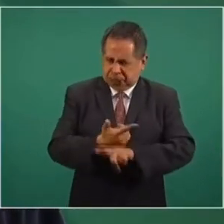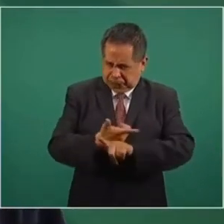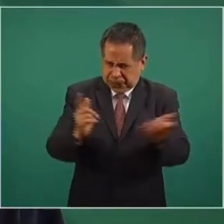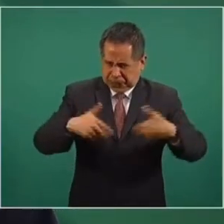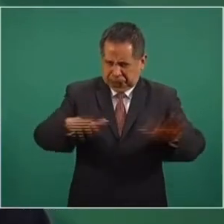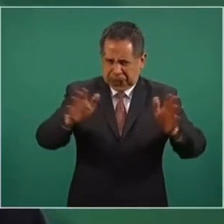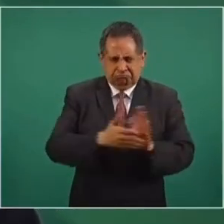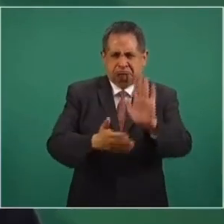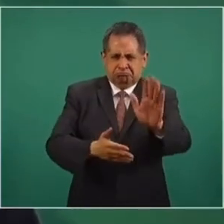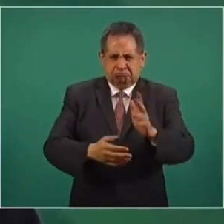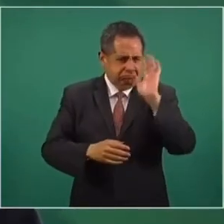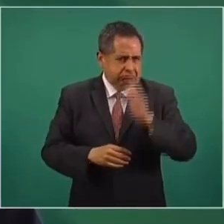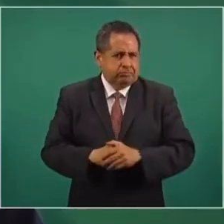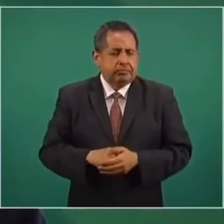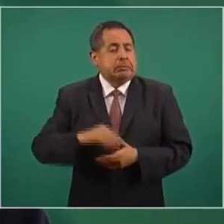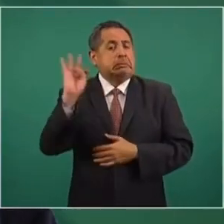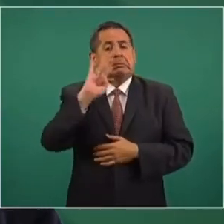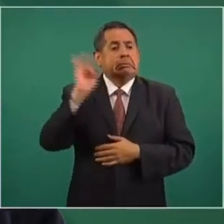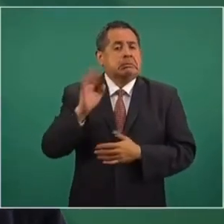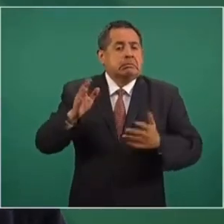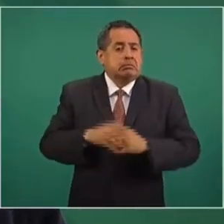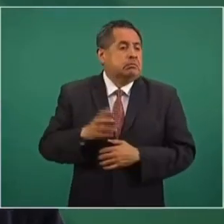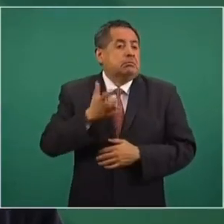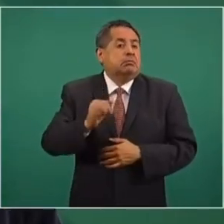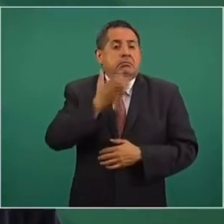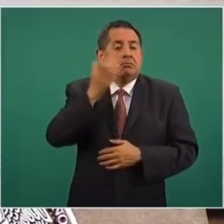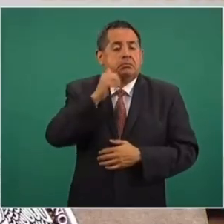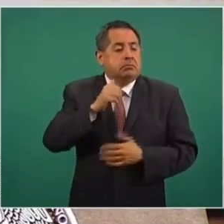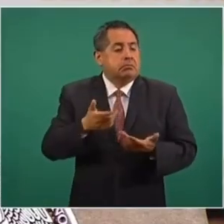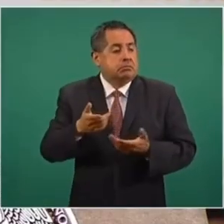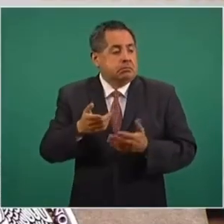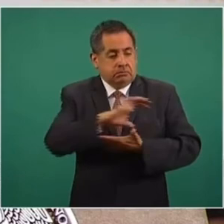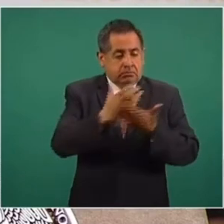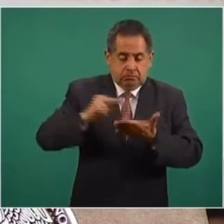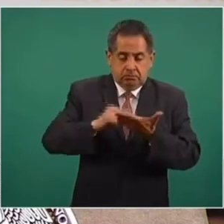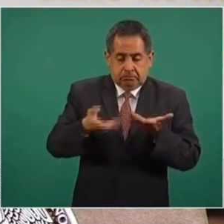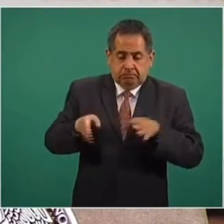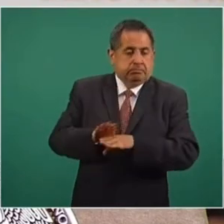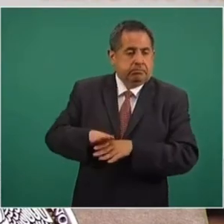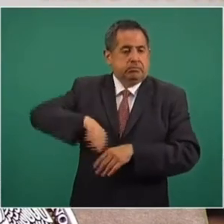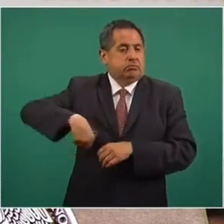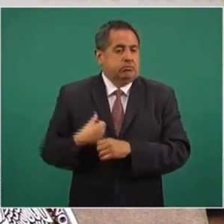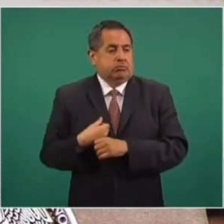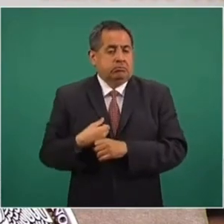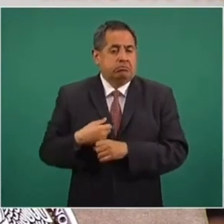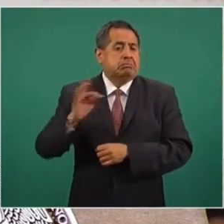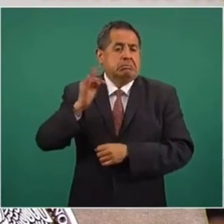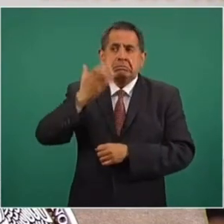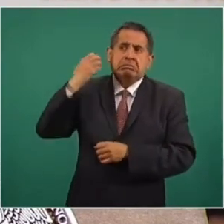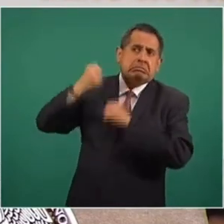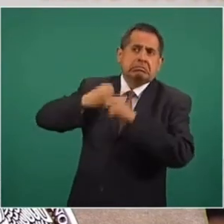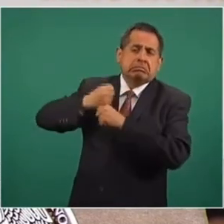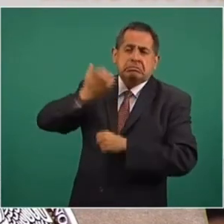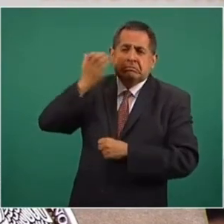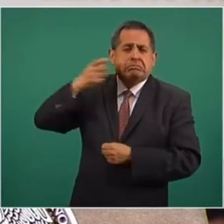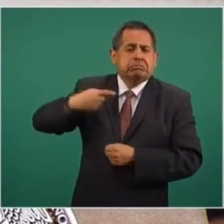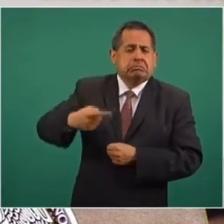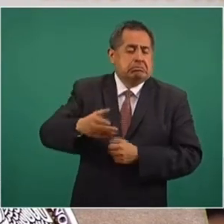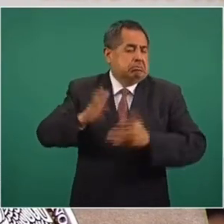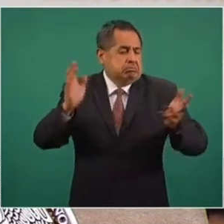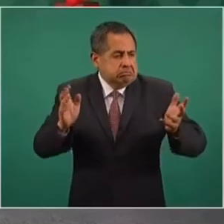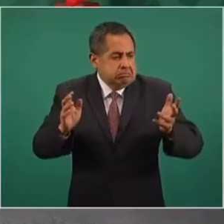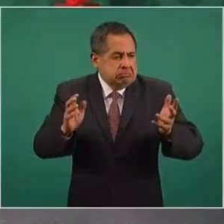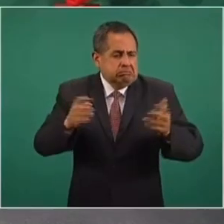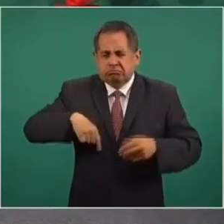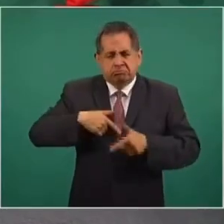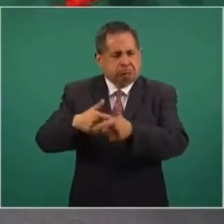A lo mejor es una práctica que venía llevándose a cabo de tiempo atrás, porque hay